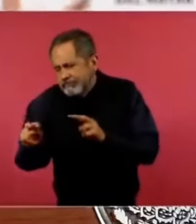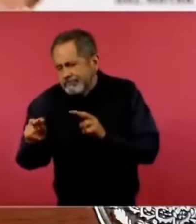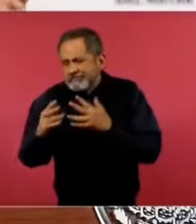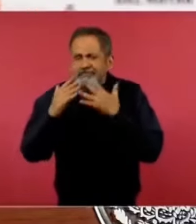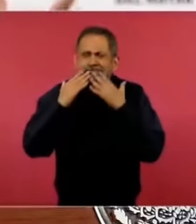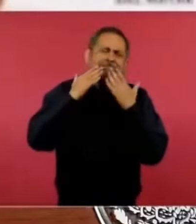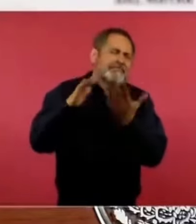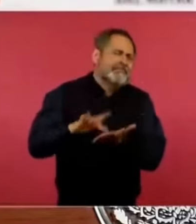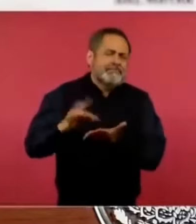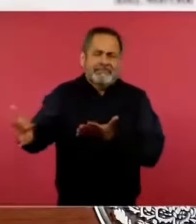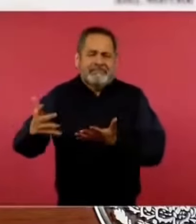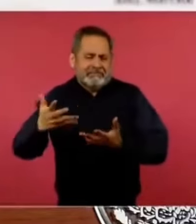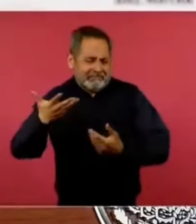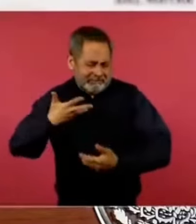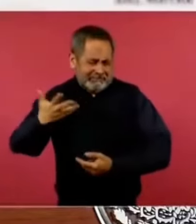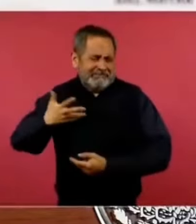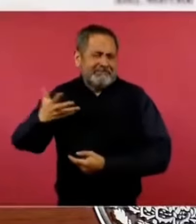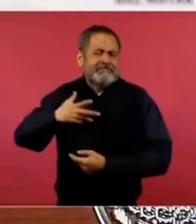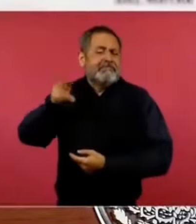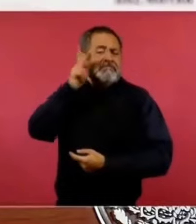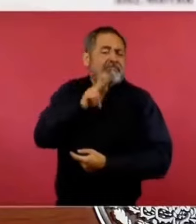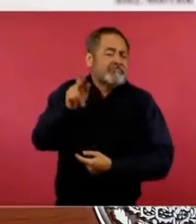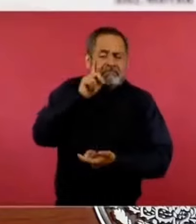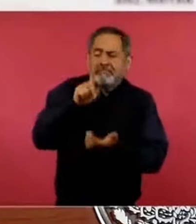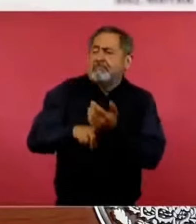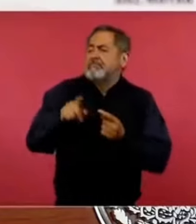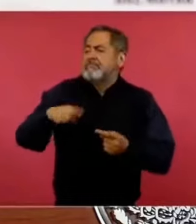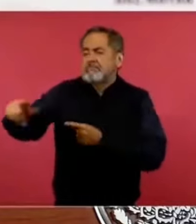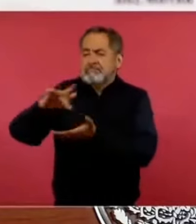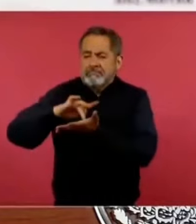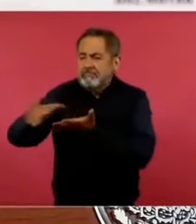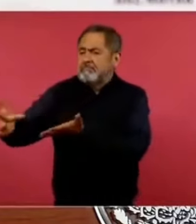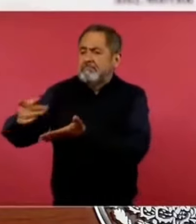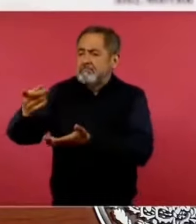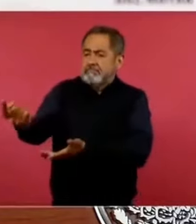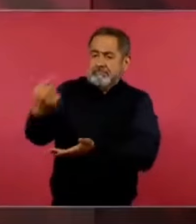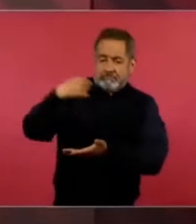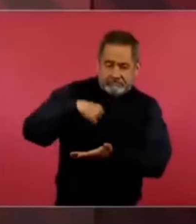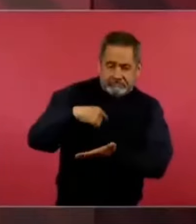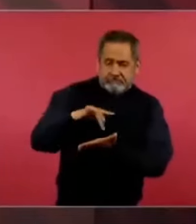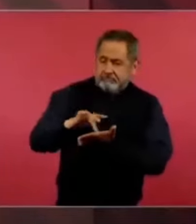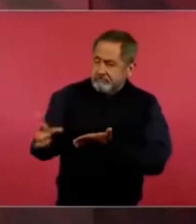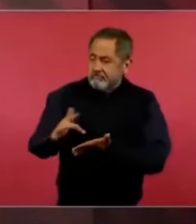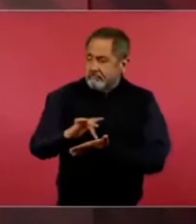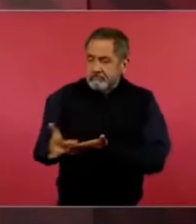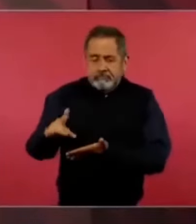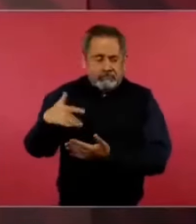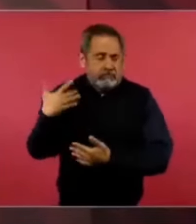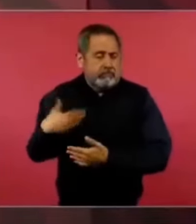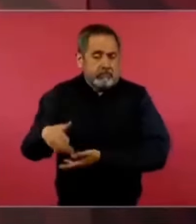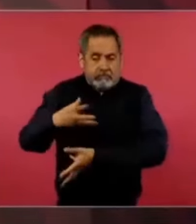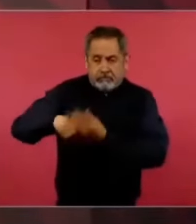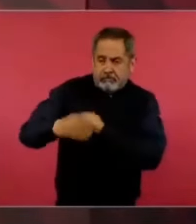pruebas de cómo el pueblo es